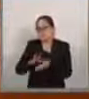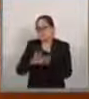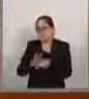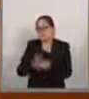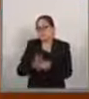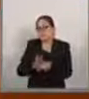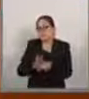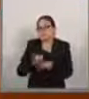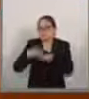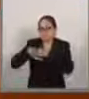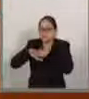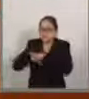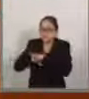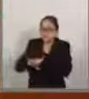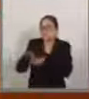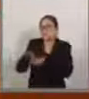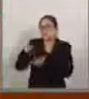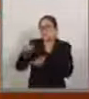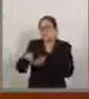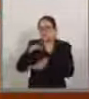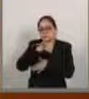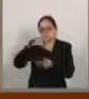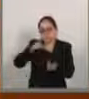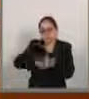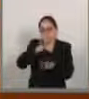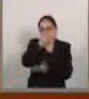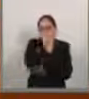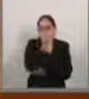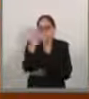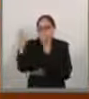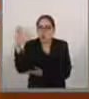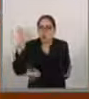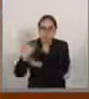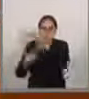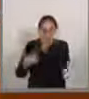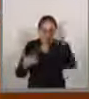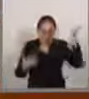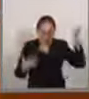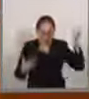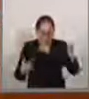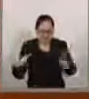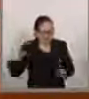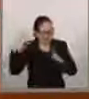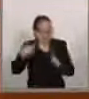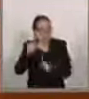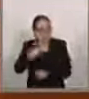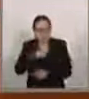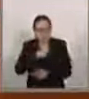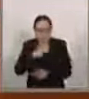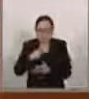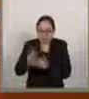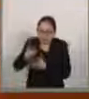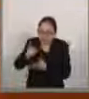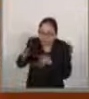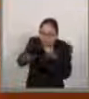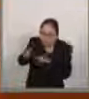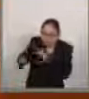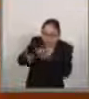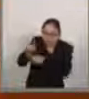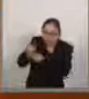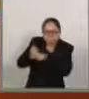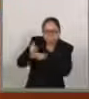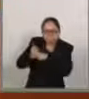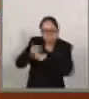mayoritariamente involucrado en la materia. Ustedes saben que alrededor